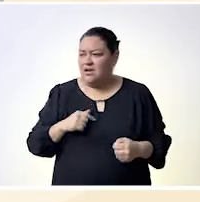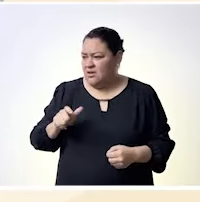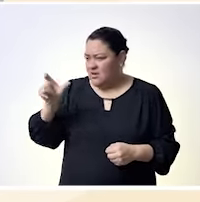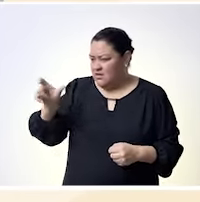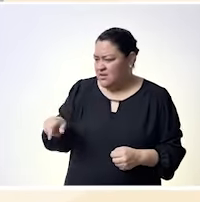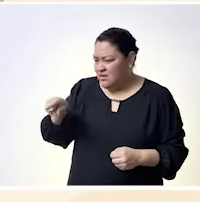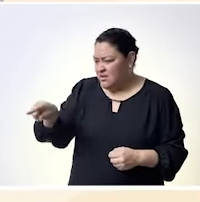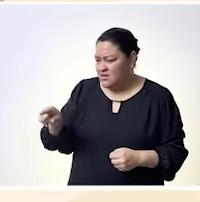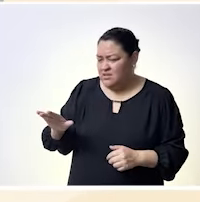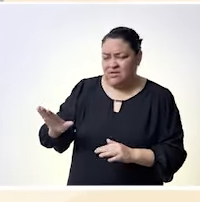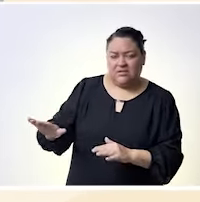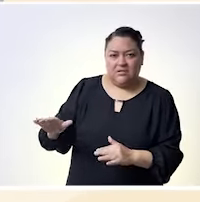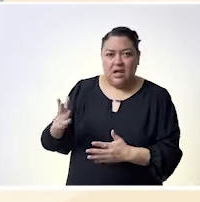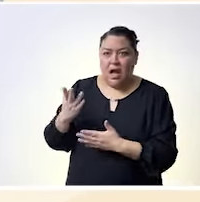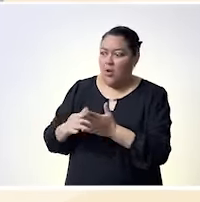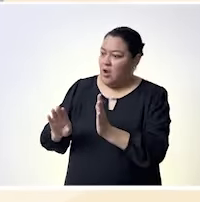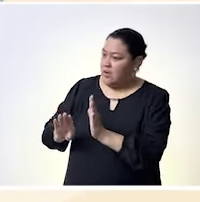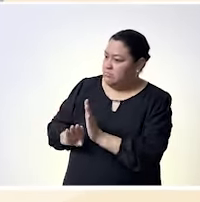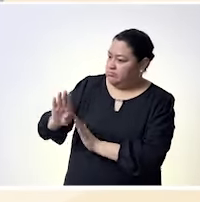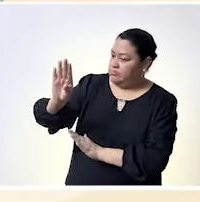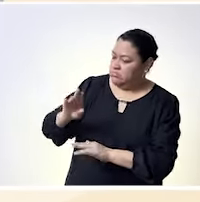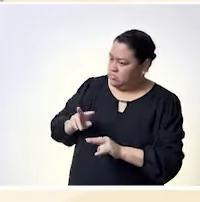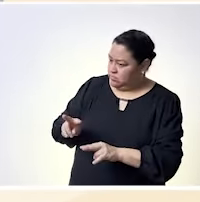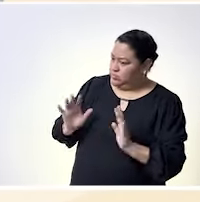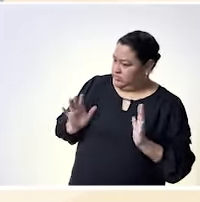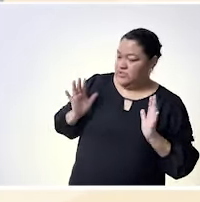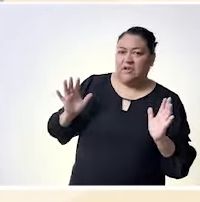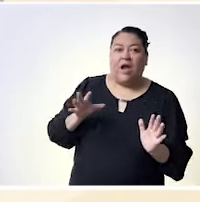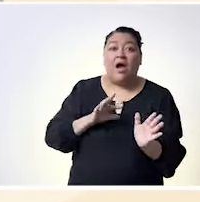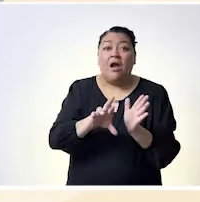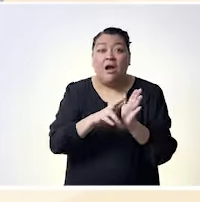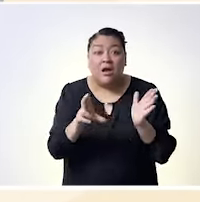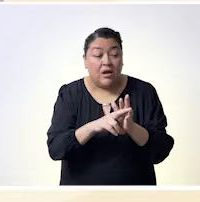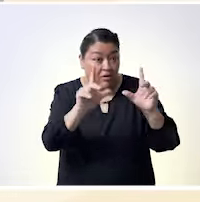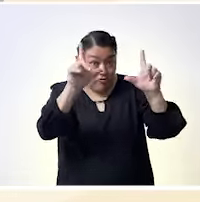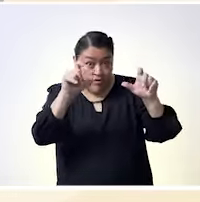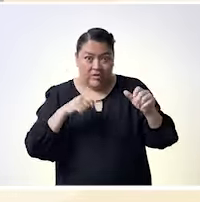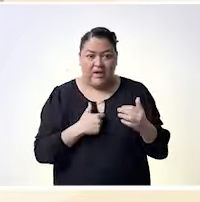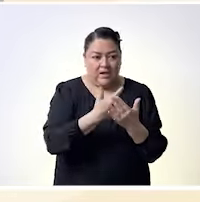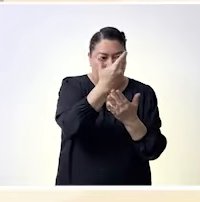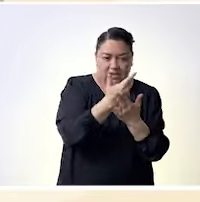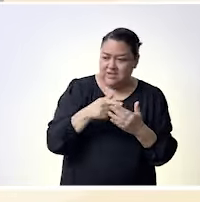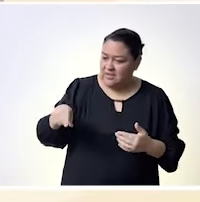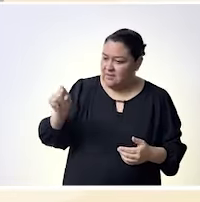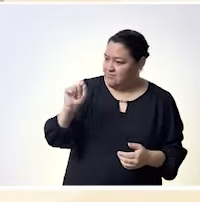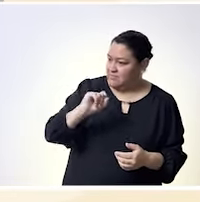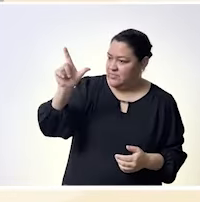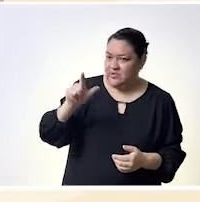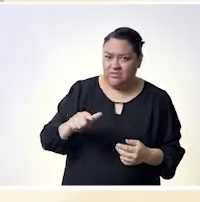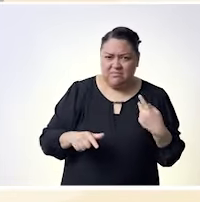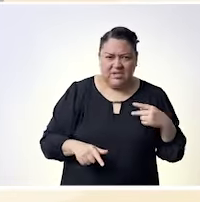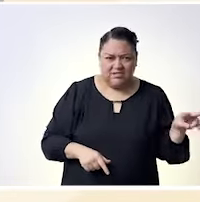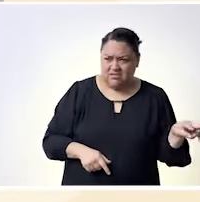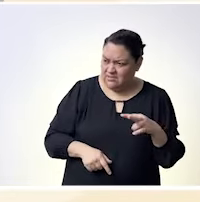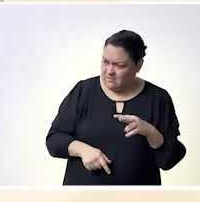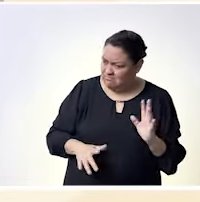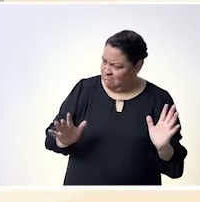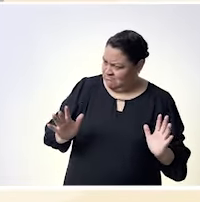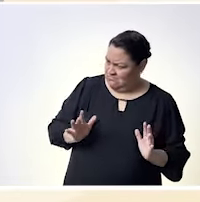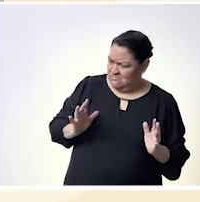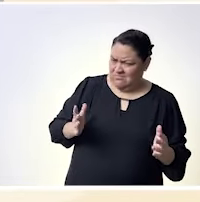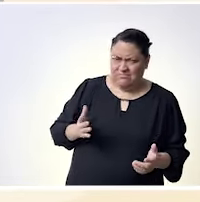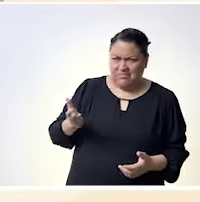la igualdad no solamente hago esas comparaciones de ciudad pueblo porque también en la ciudad ¿no? de repente